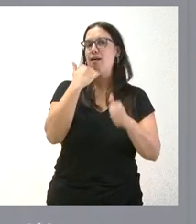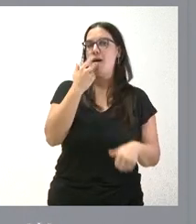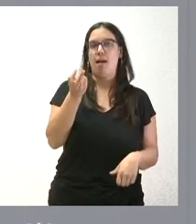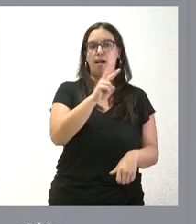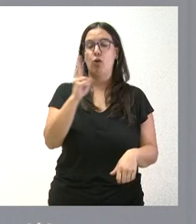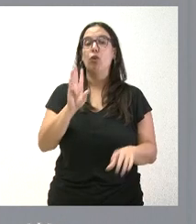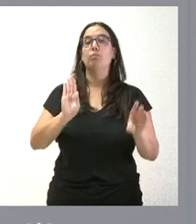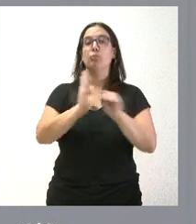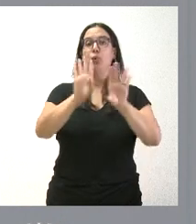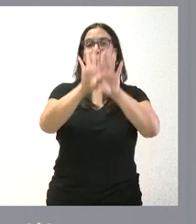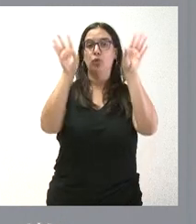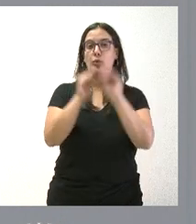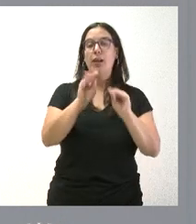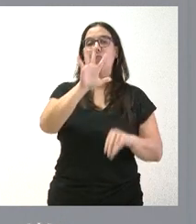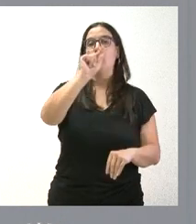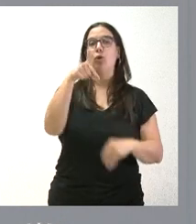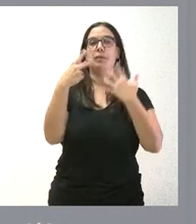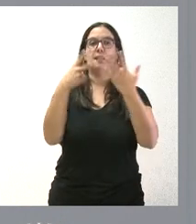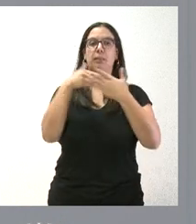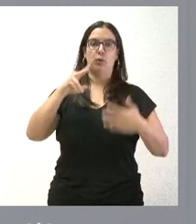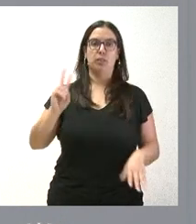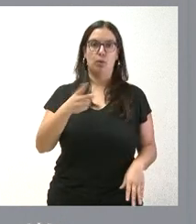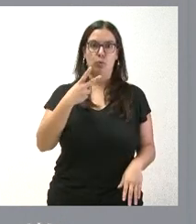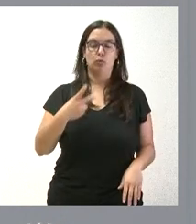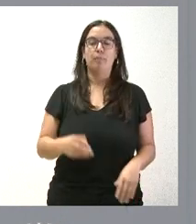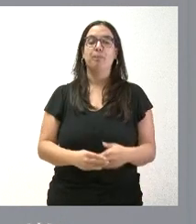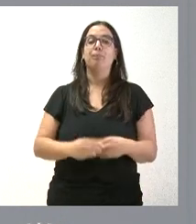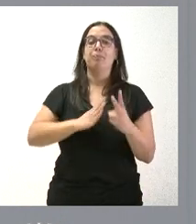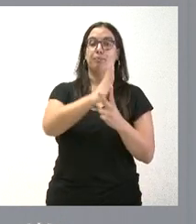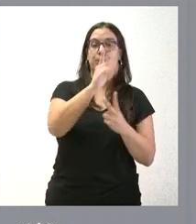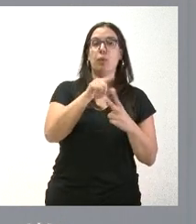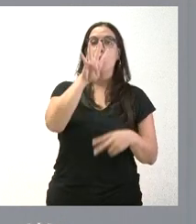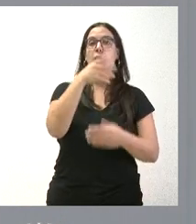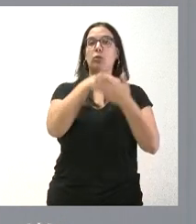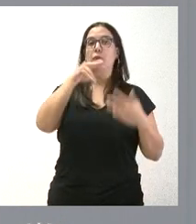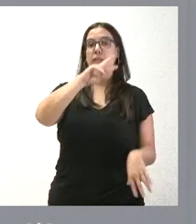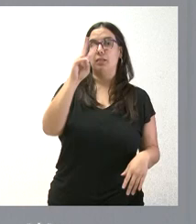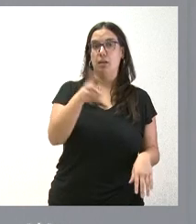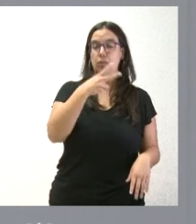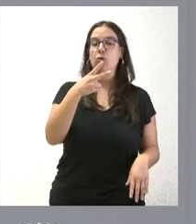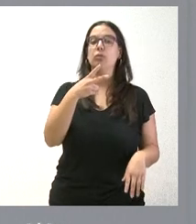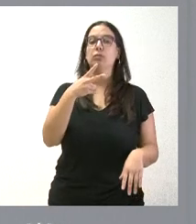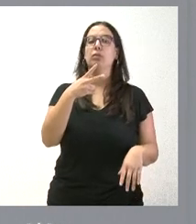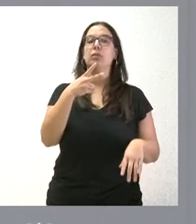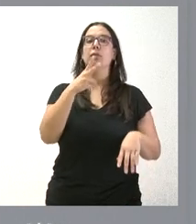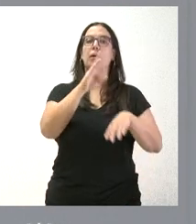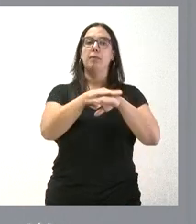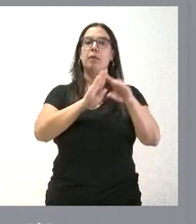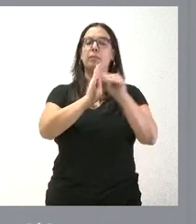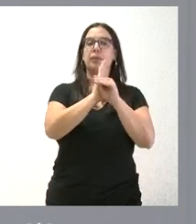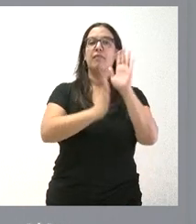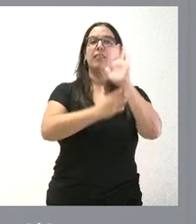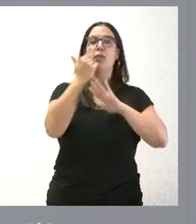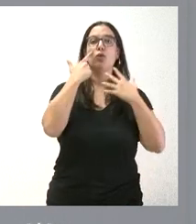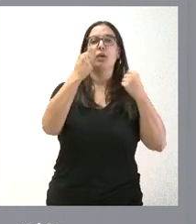con una inversión global de 5,7 millones de euros. Por un lado, cuatro millones de euros que se dirigen a la Federación de Salud Mental